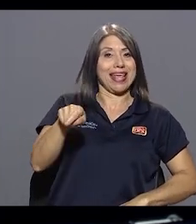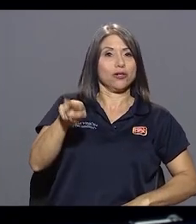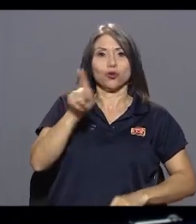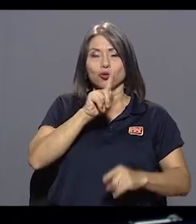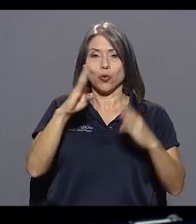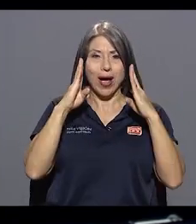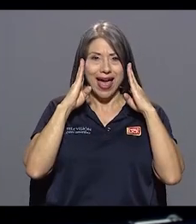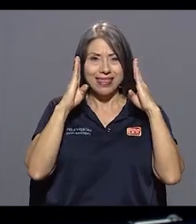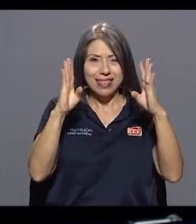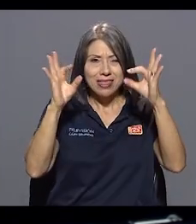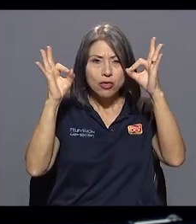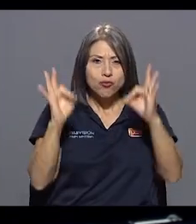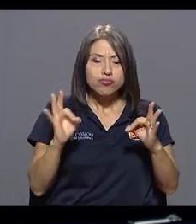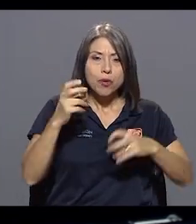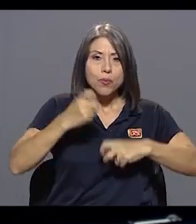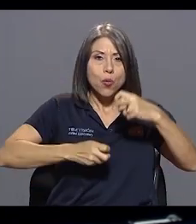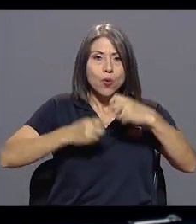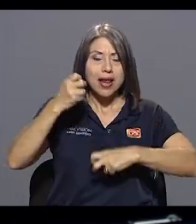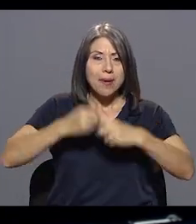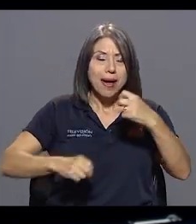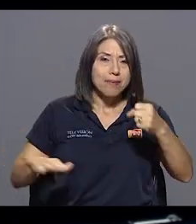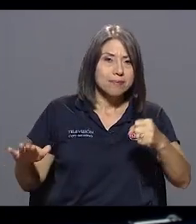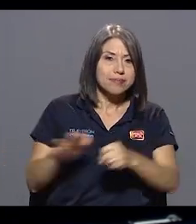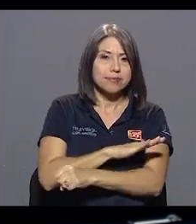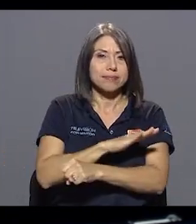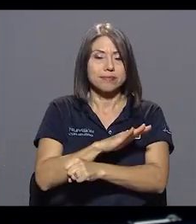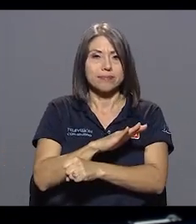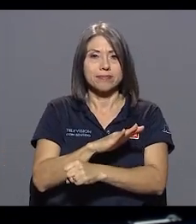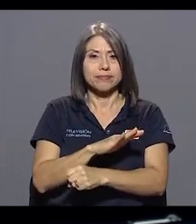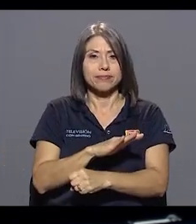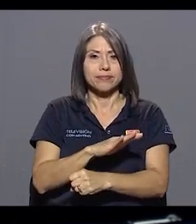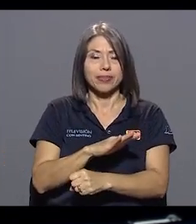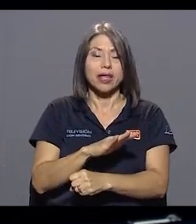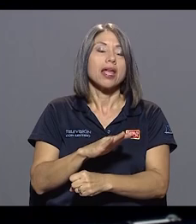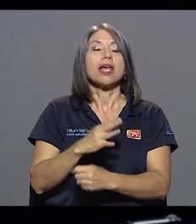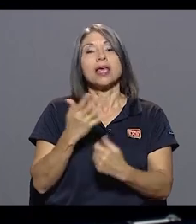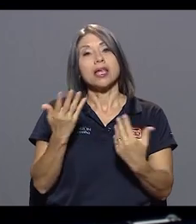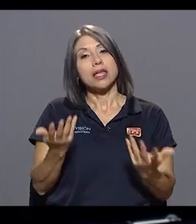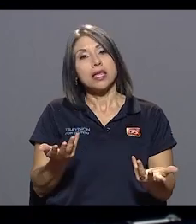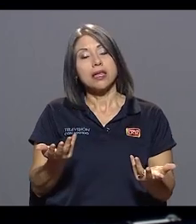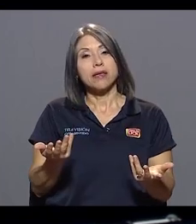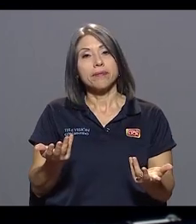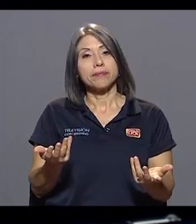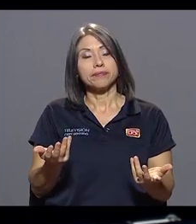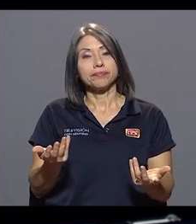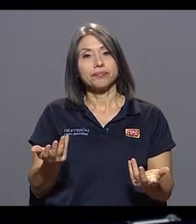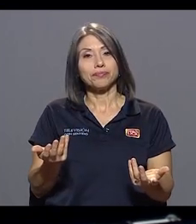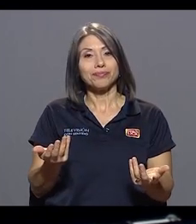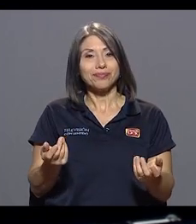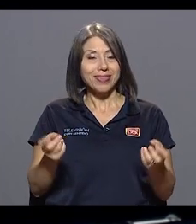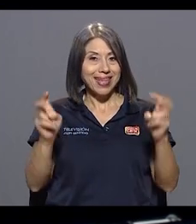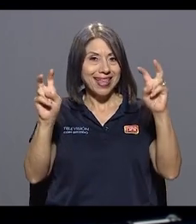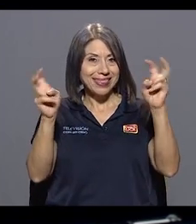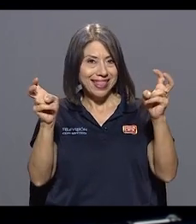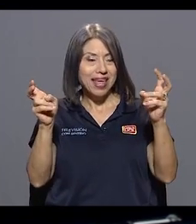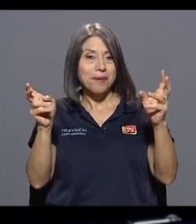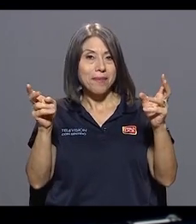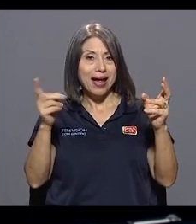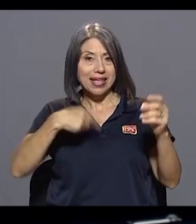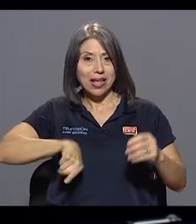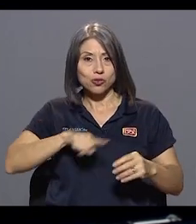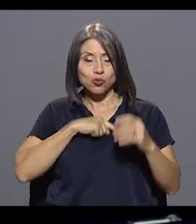perspectiva integral, ¿verdad? Y el tema que nos